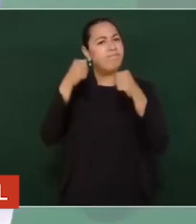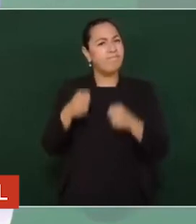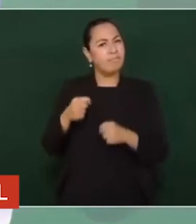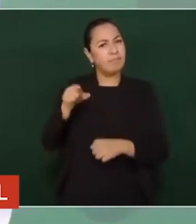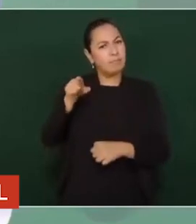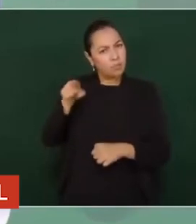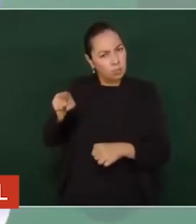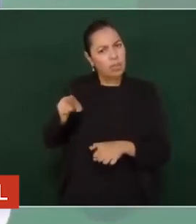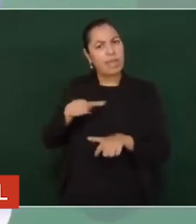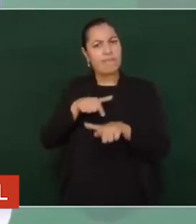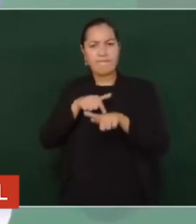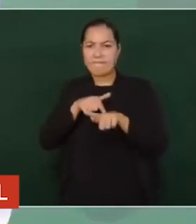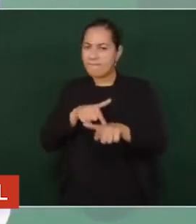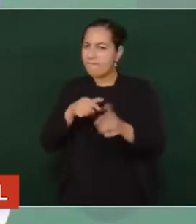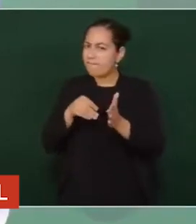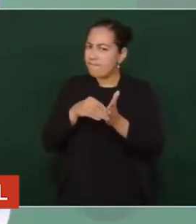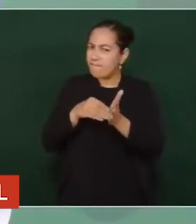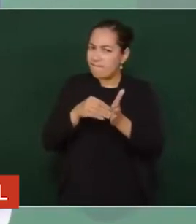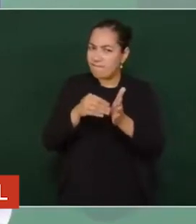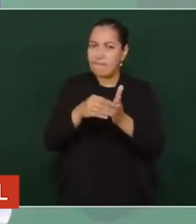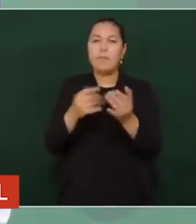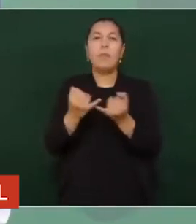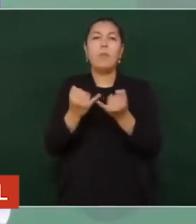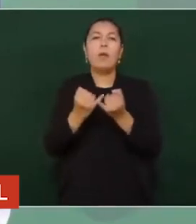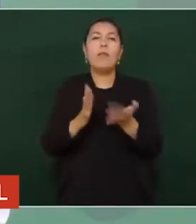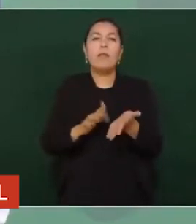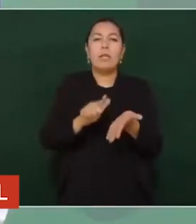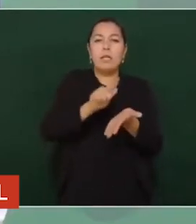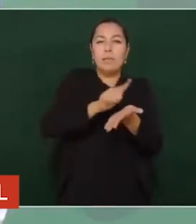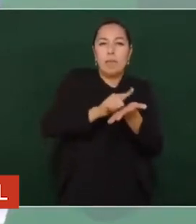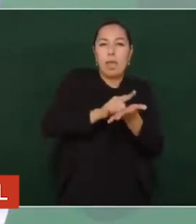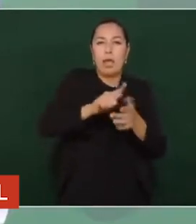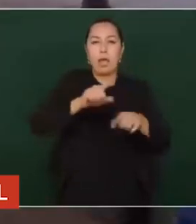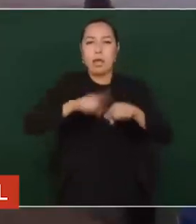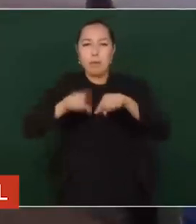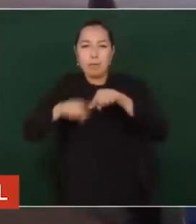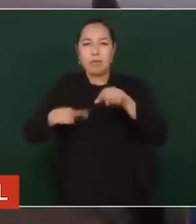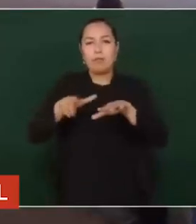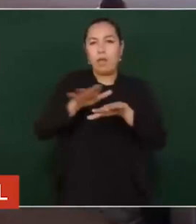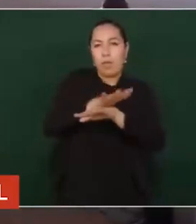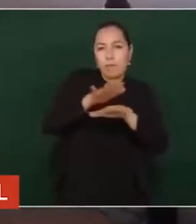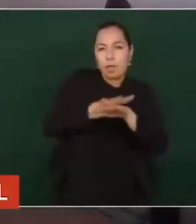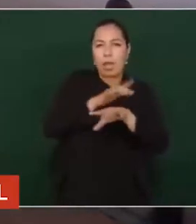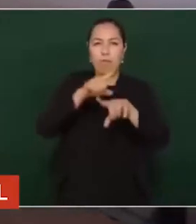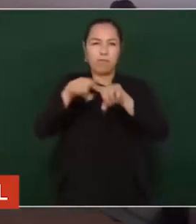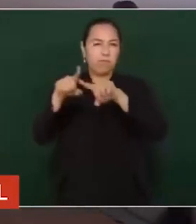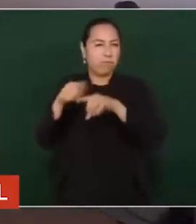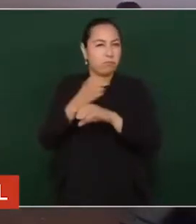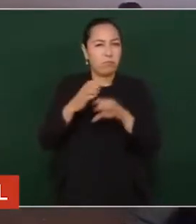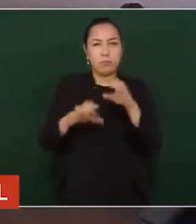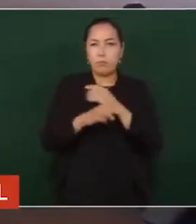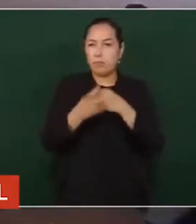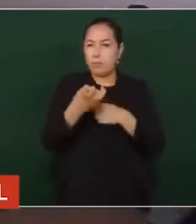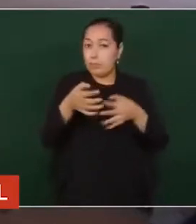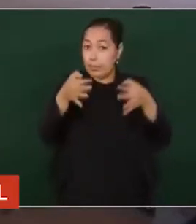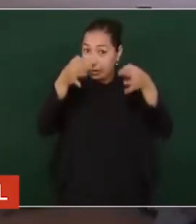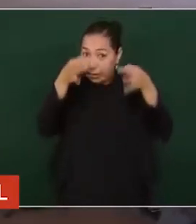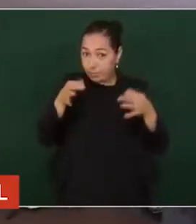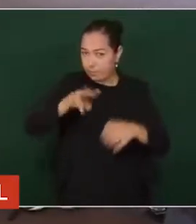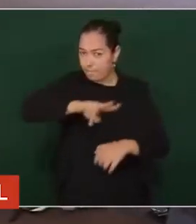la purificación de la vida pública la moralización la transformación los cambios verdaderos